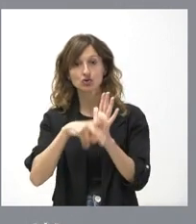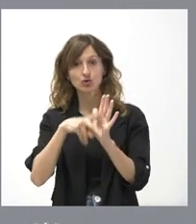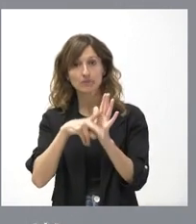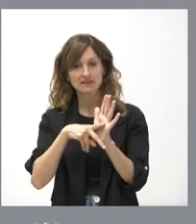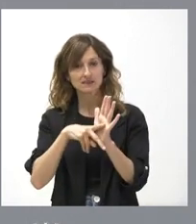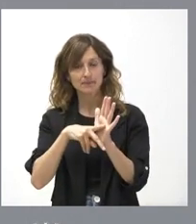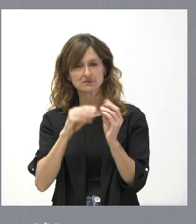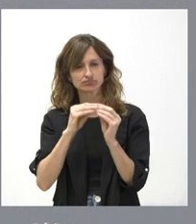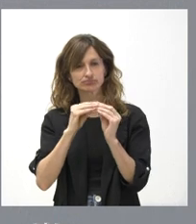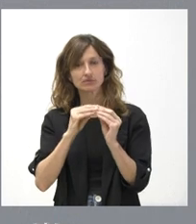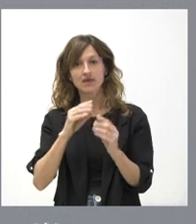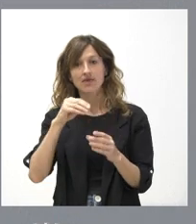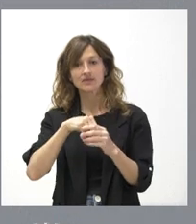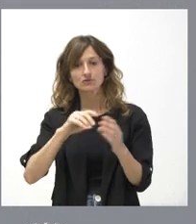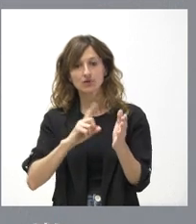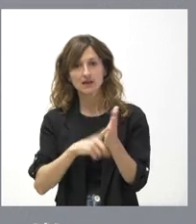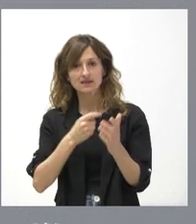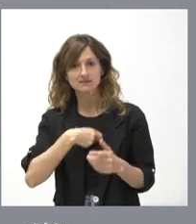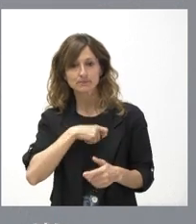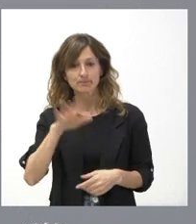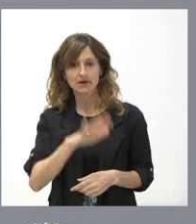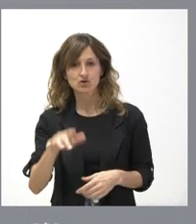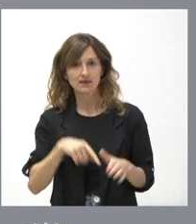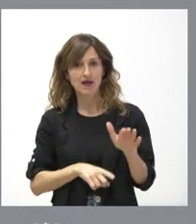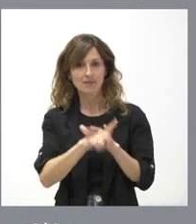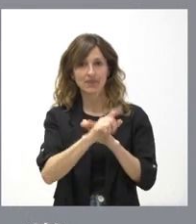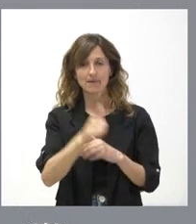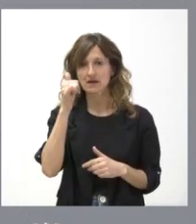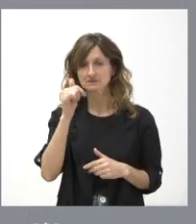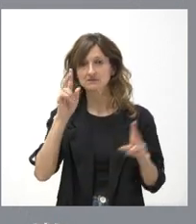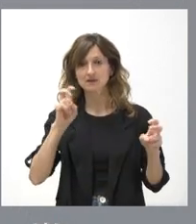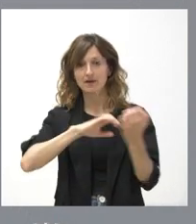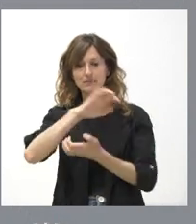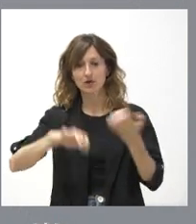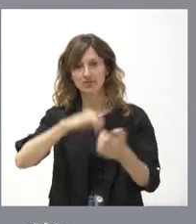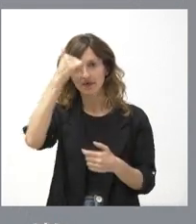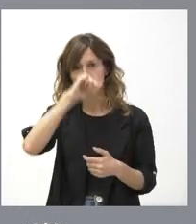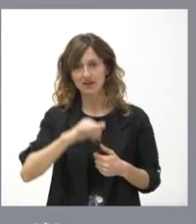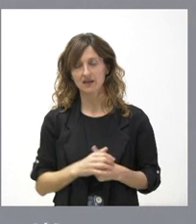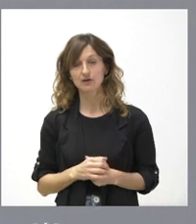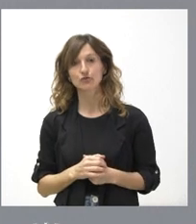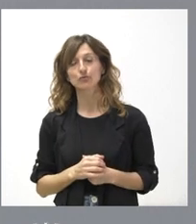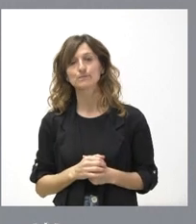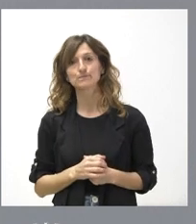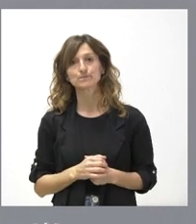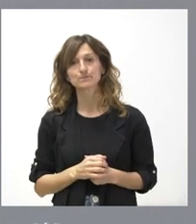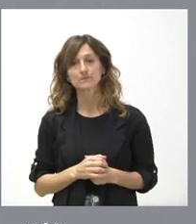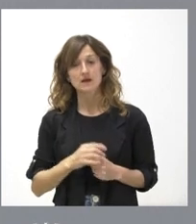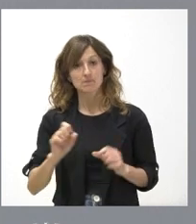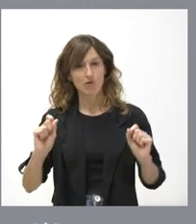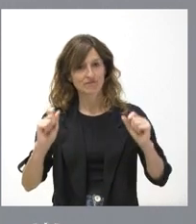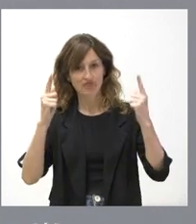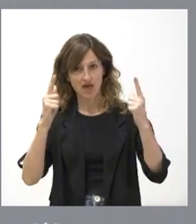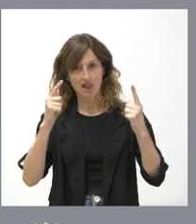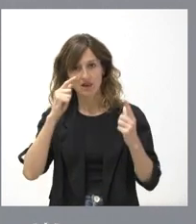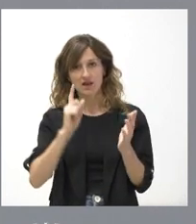dentro de la legislación española más avanzadas en materia de violencia de género. Es una ley que está en vigor, que como ven